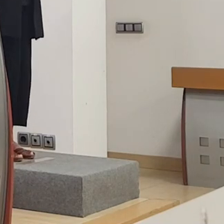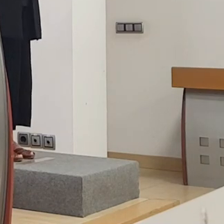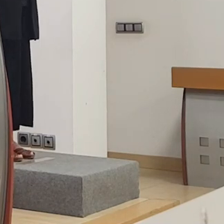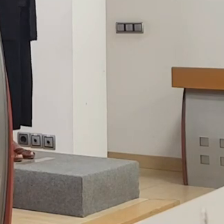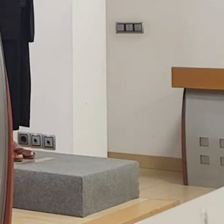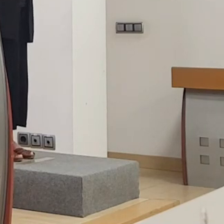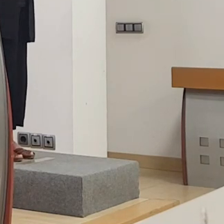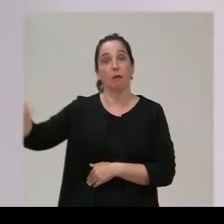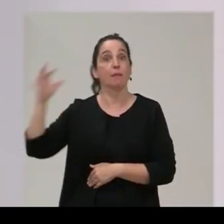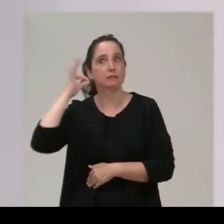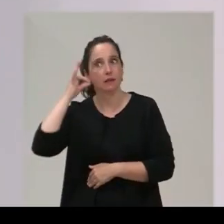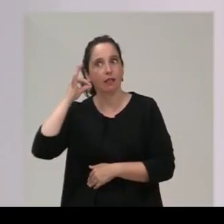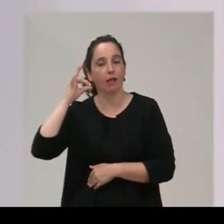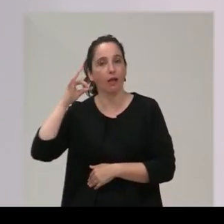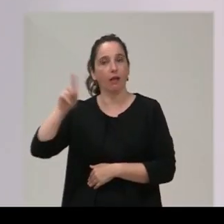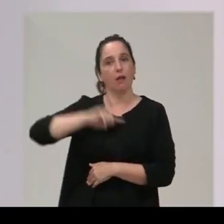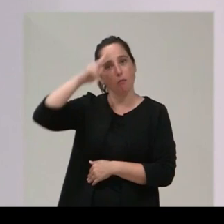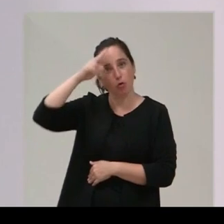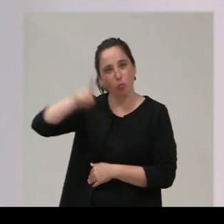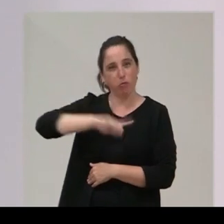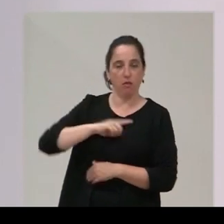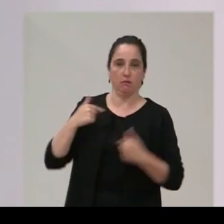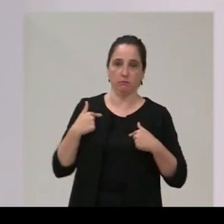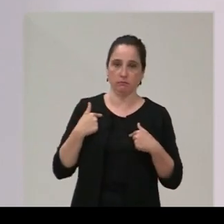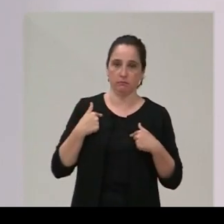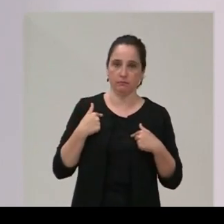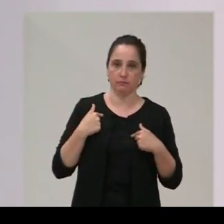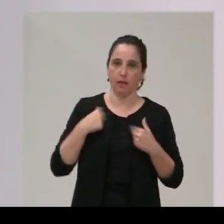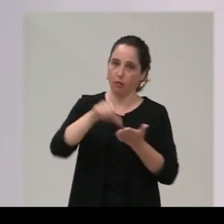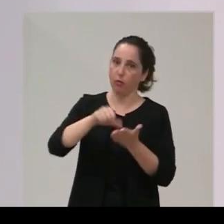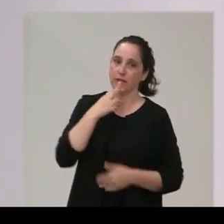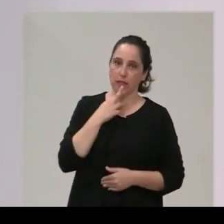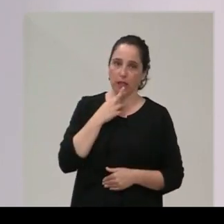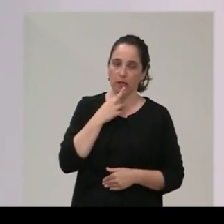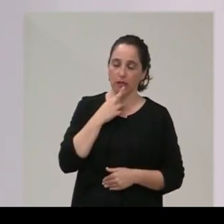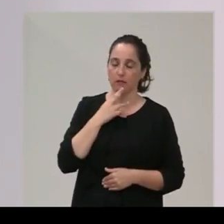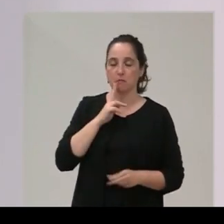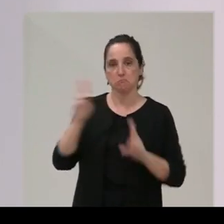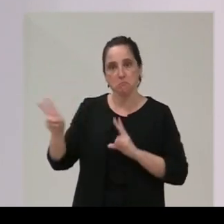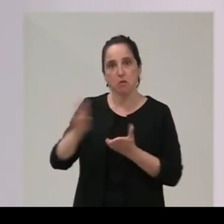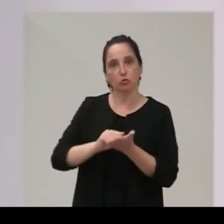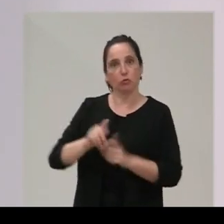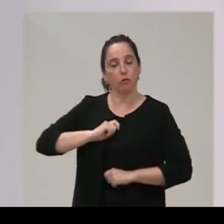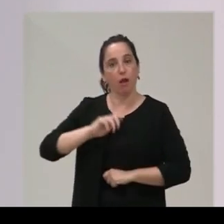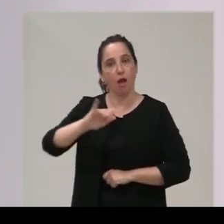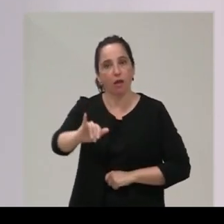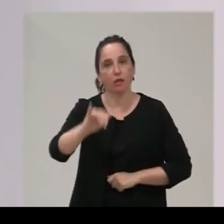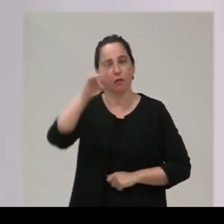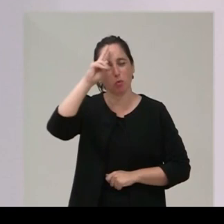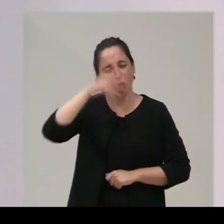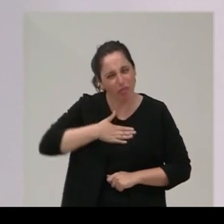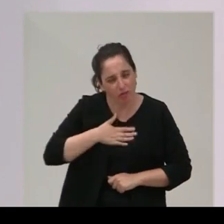de ello es una presidenta que es sensible que escucha que reacciona y que soluciona las